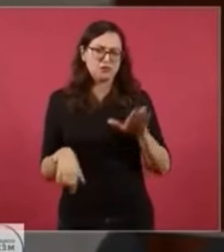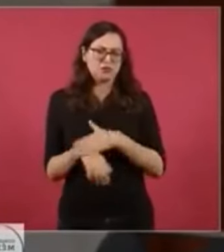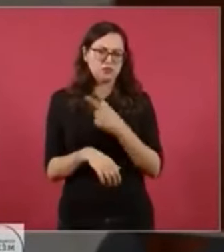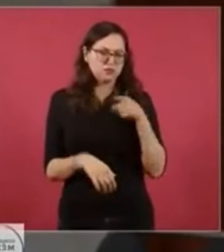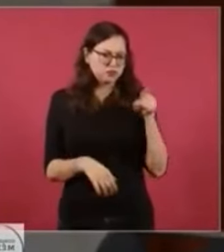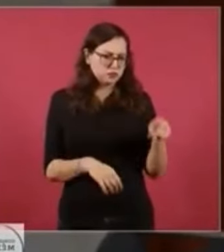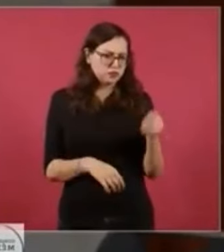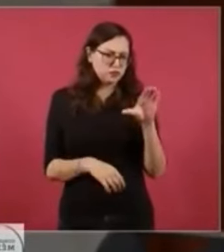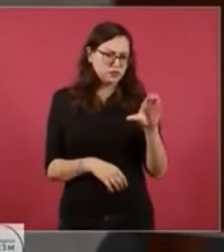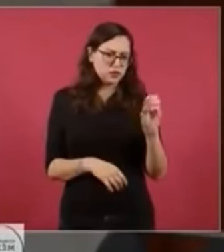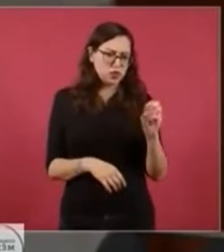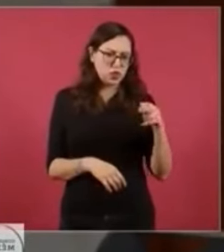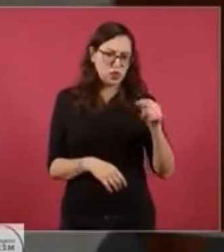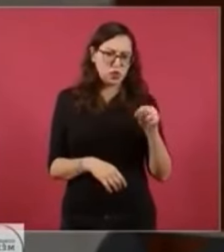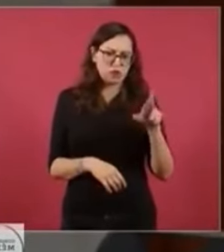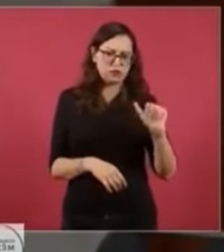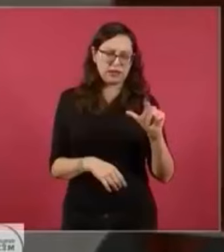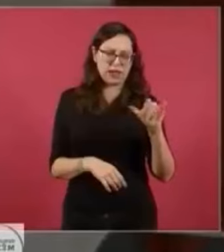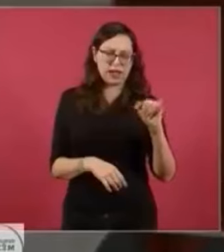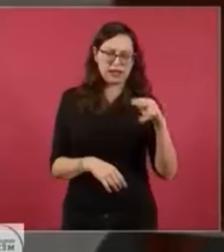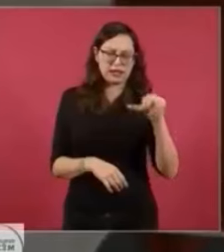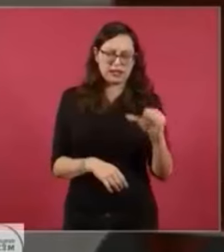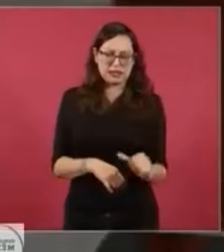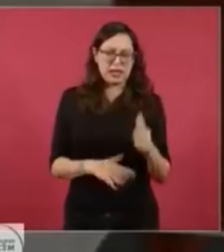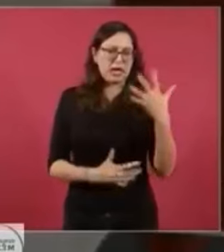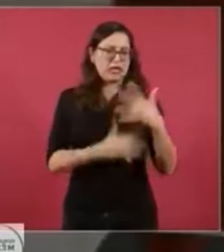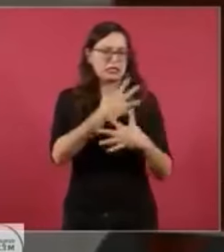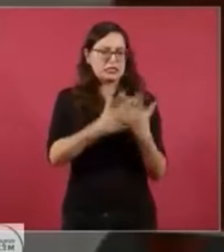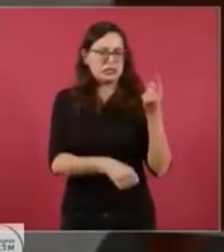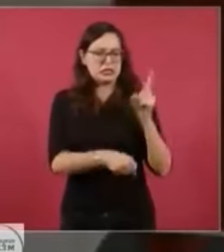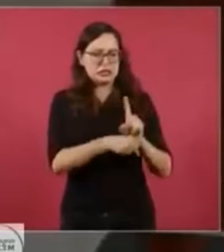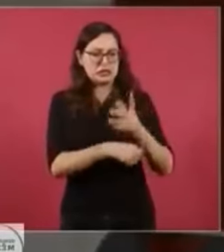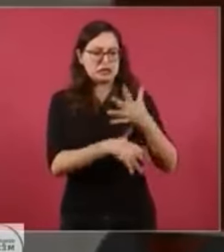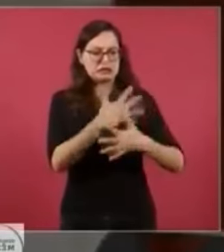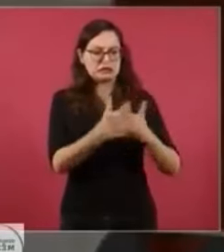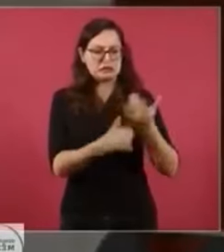contralínea que sólo viene cuando va a preguntar cada 15 días